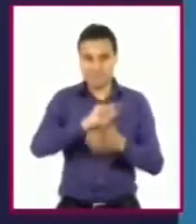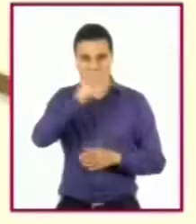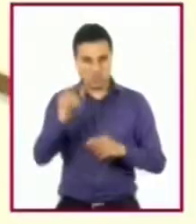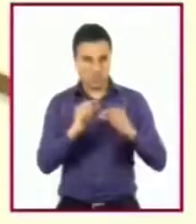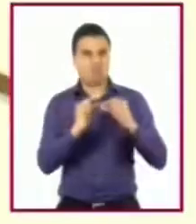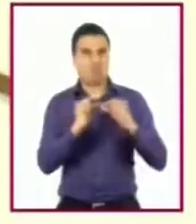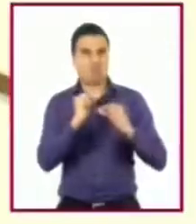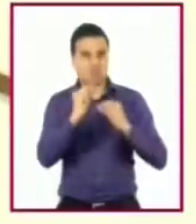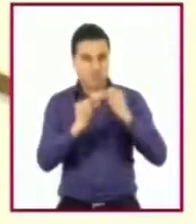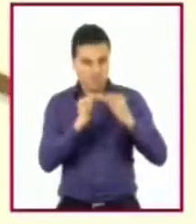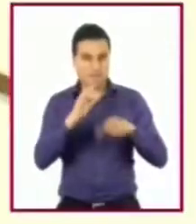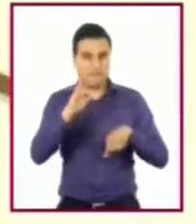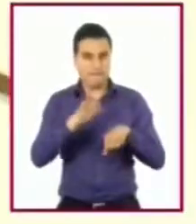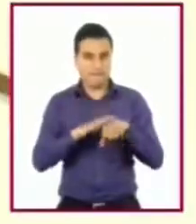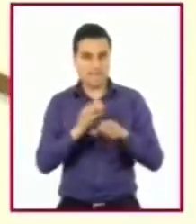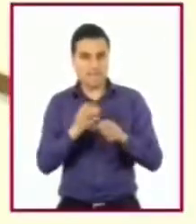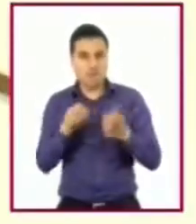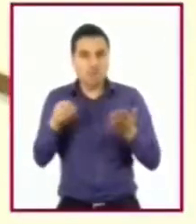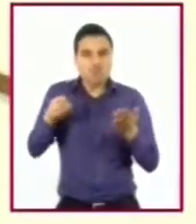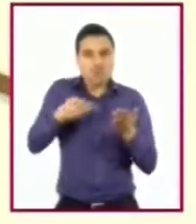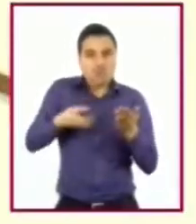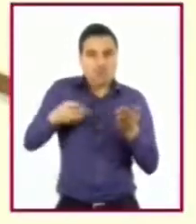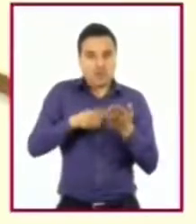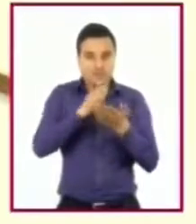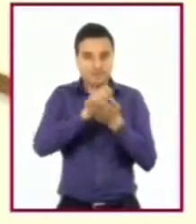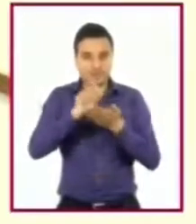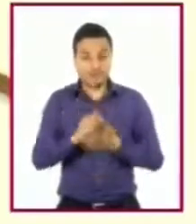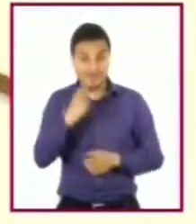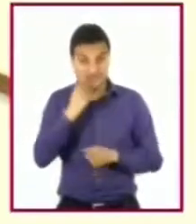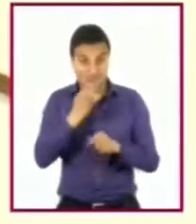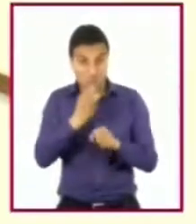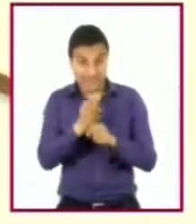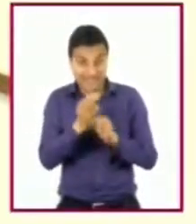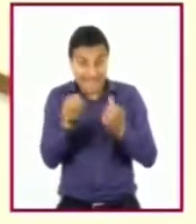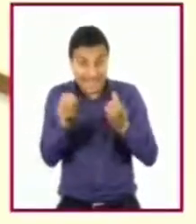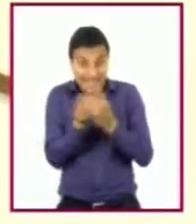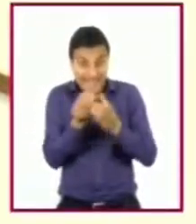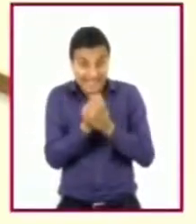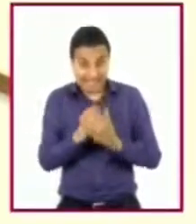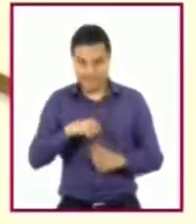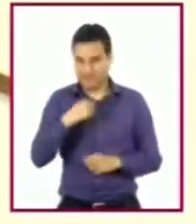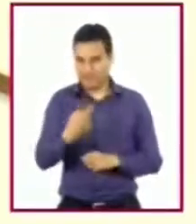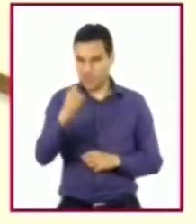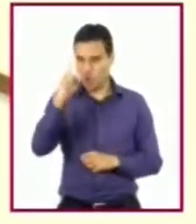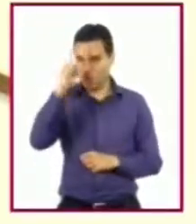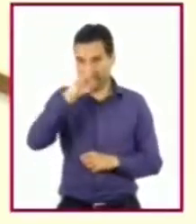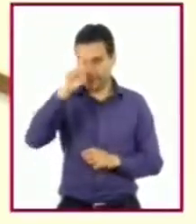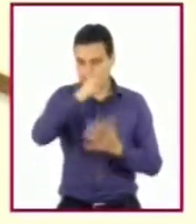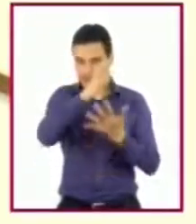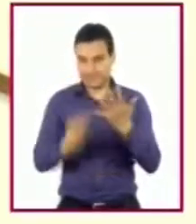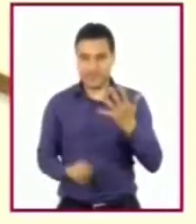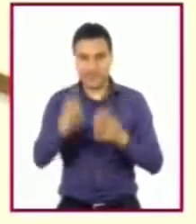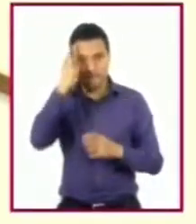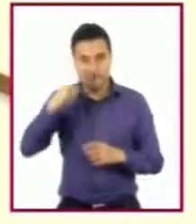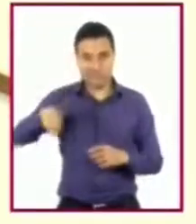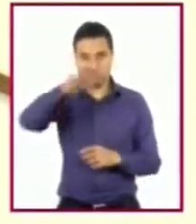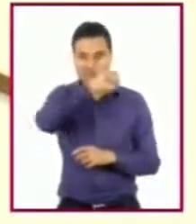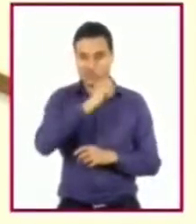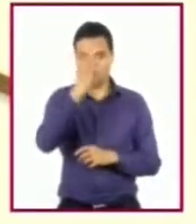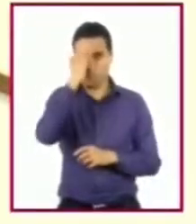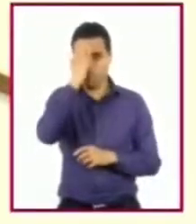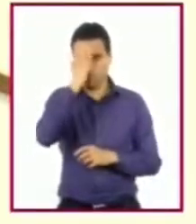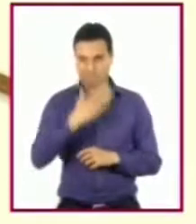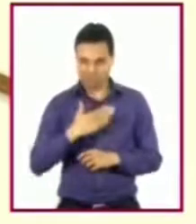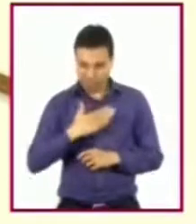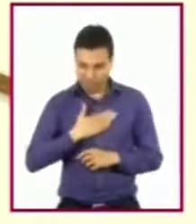Así es, ya que durante esta sesión les brindaremos algunas estrategias para reconocer las capacidades,